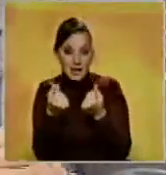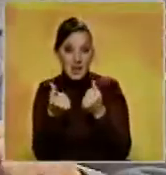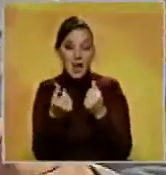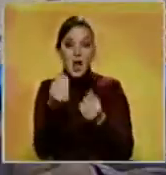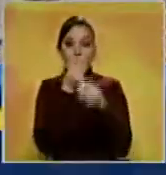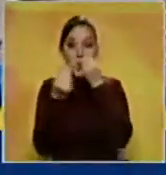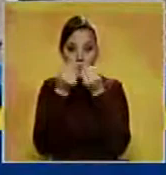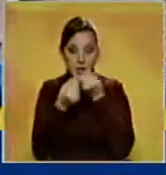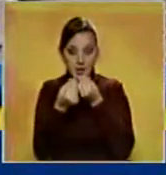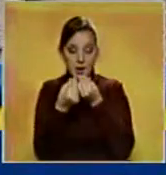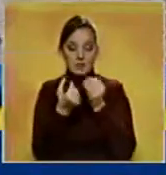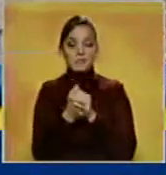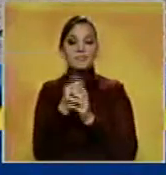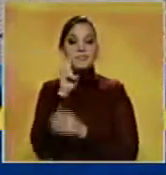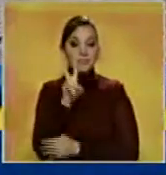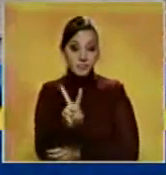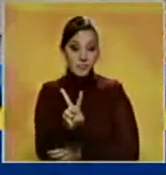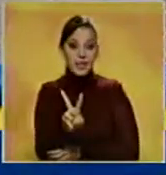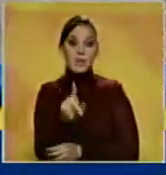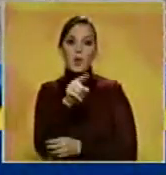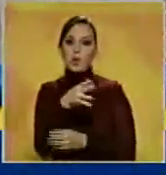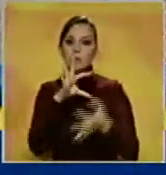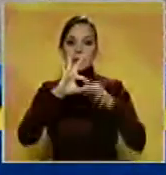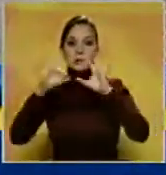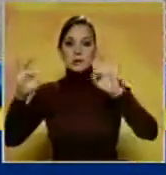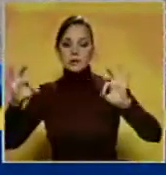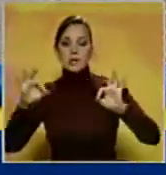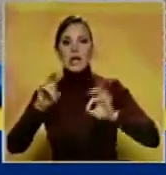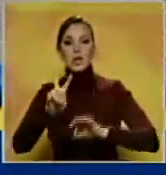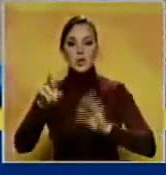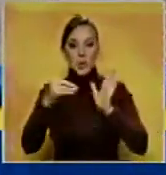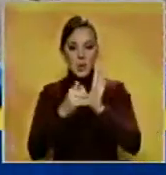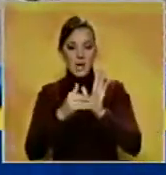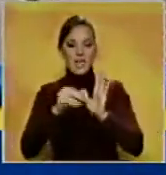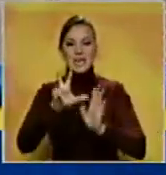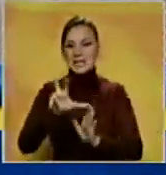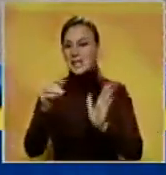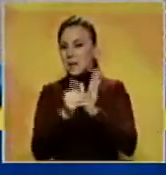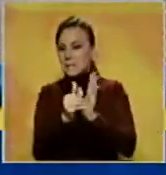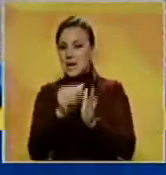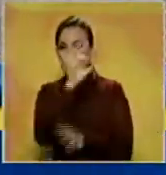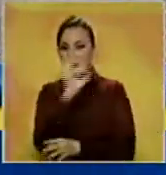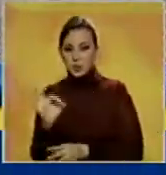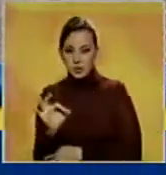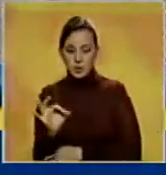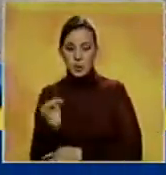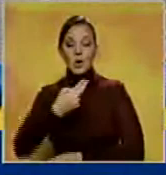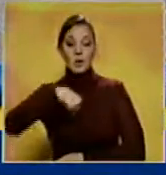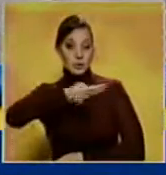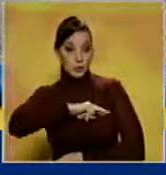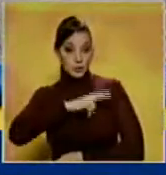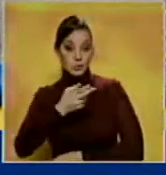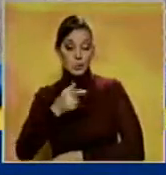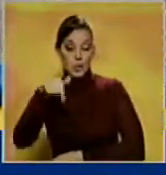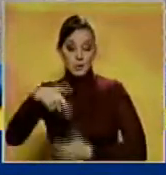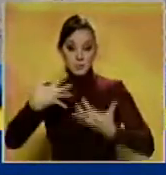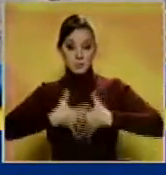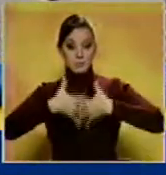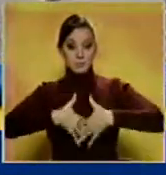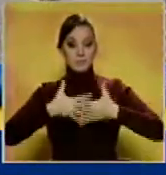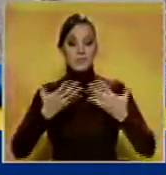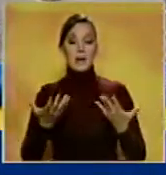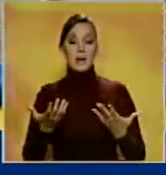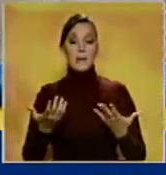esta caída especulativa está hasta el 1000, 2000 y hasta el 3000%. Entonces nosotros desde el sector empresarial,